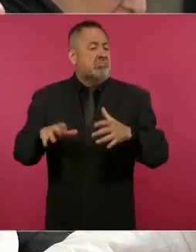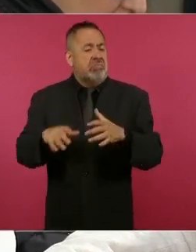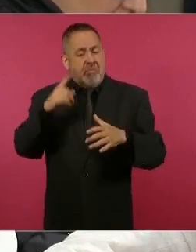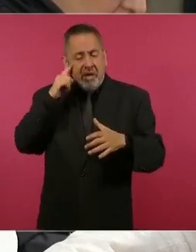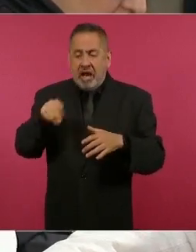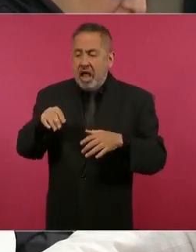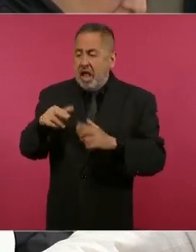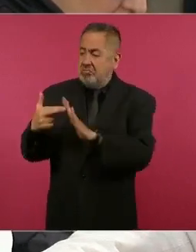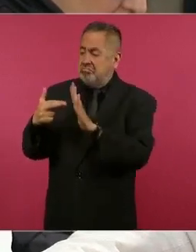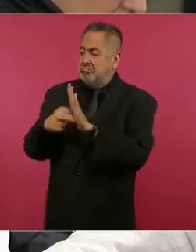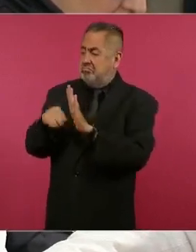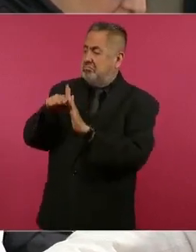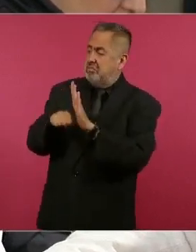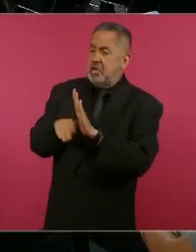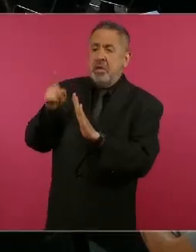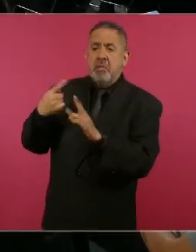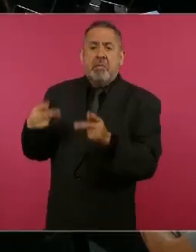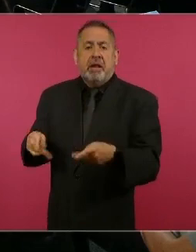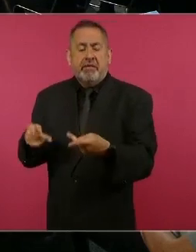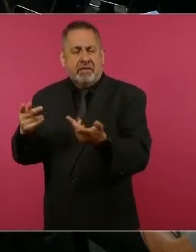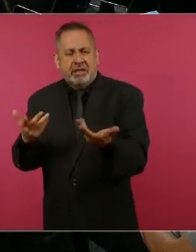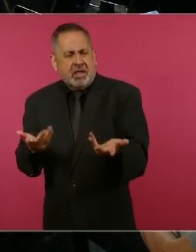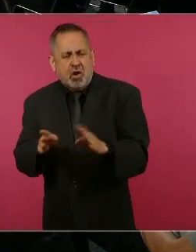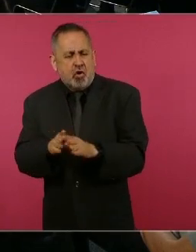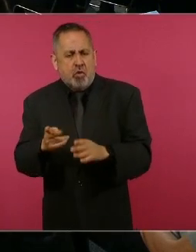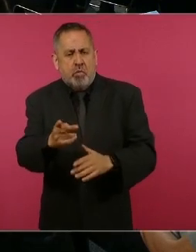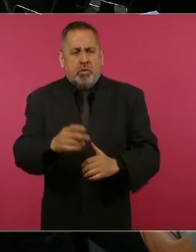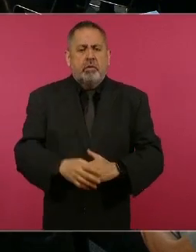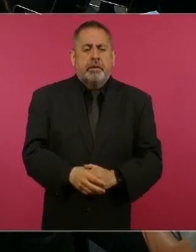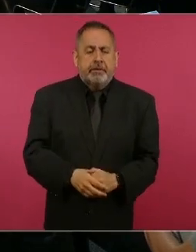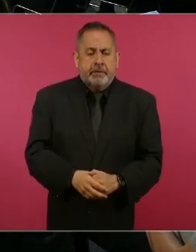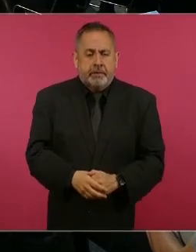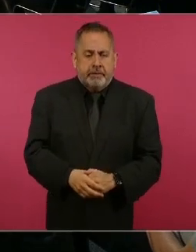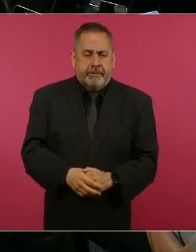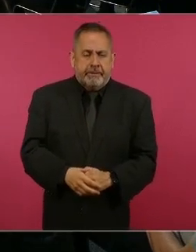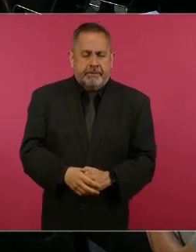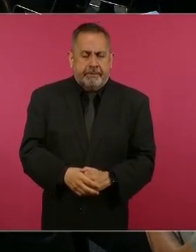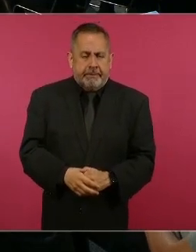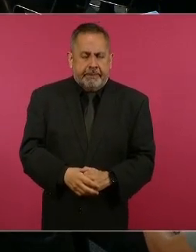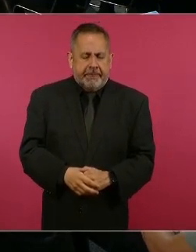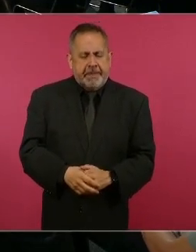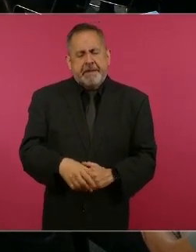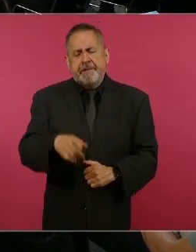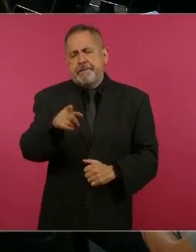gleba. Como primer planteamiento, señor presidente. Han cambiado mucho las cosas.